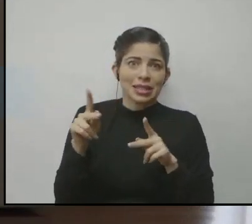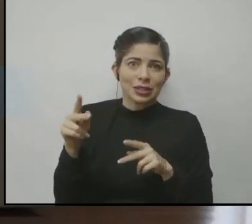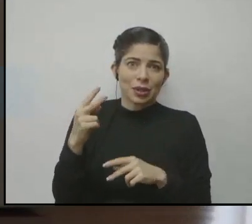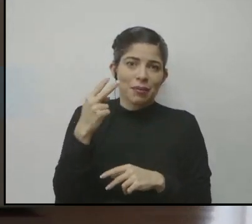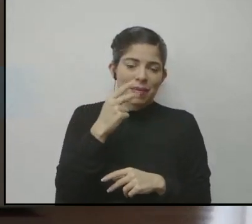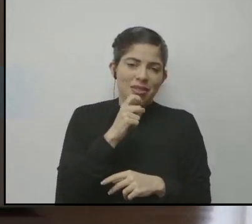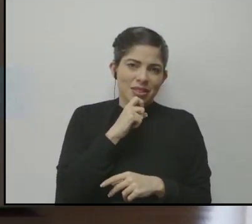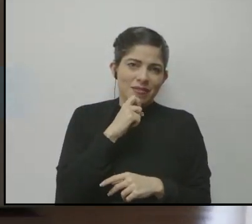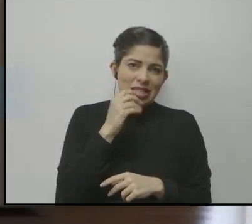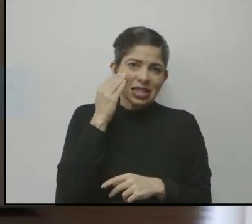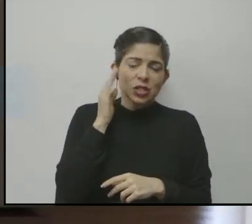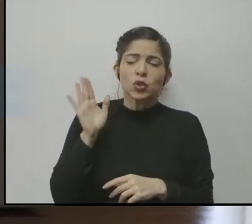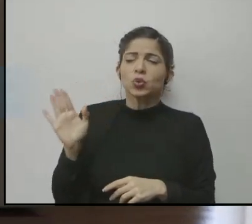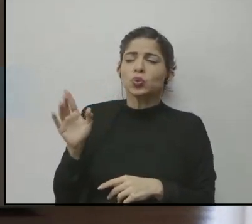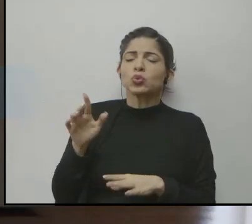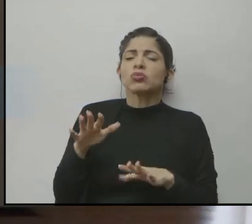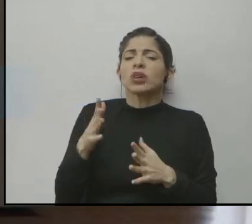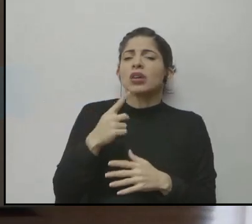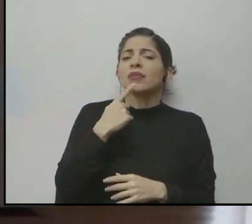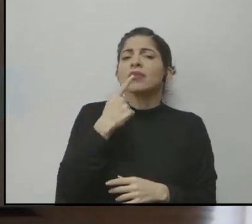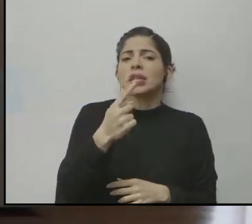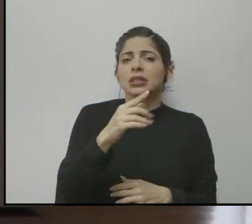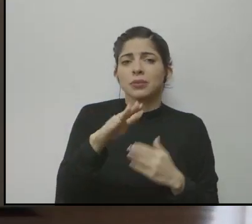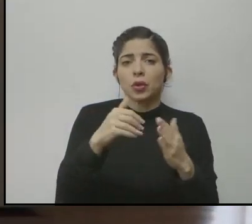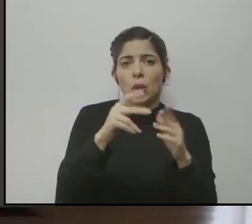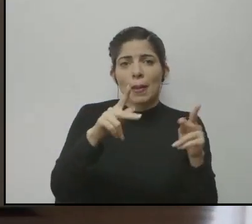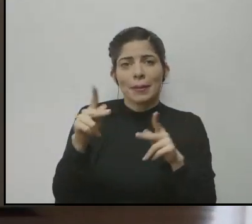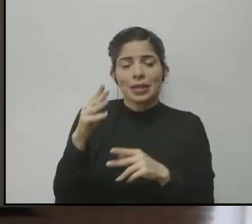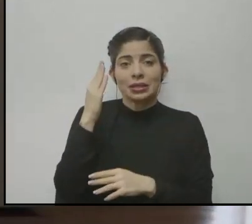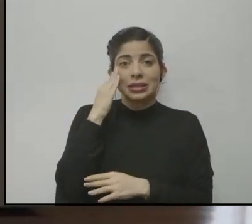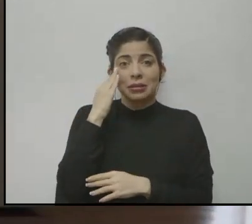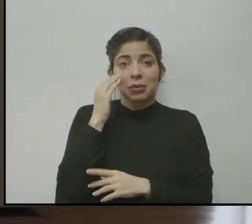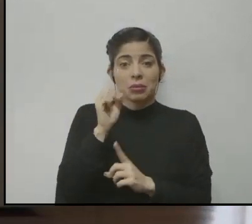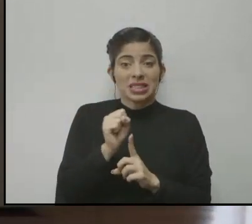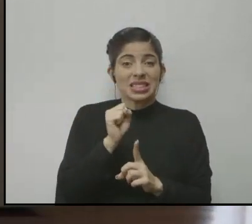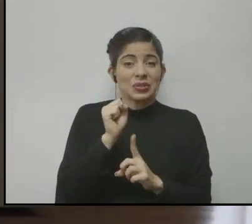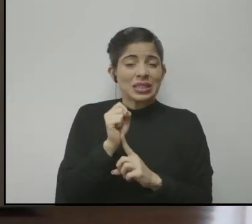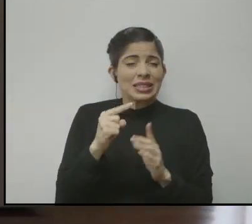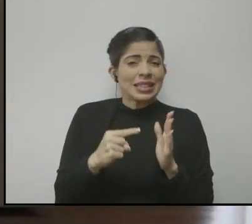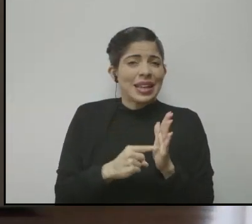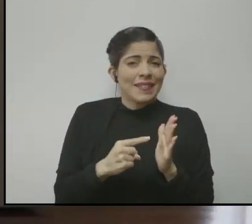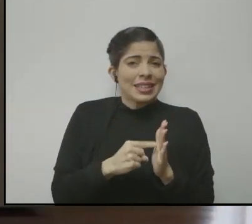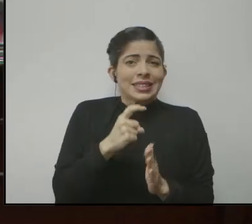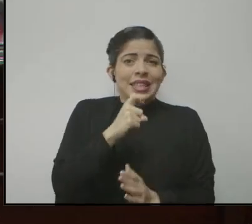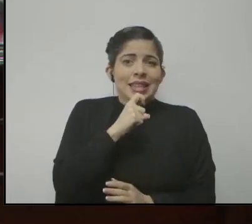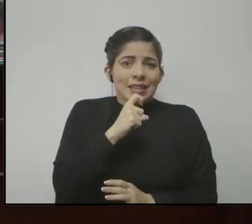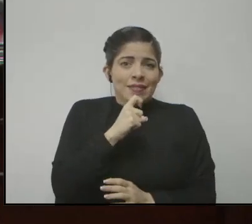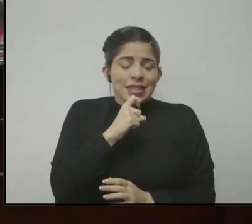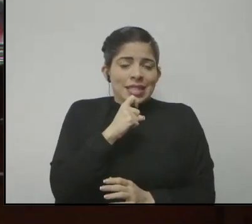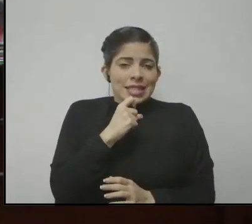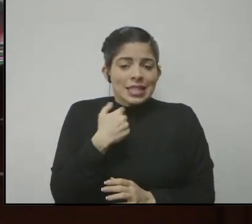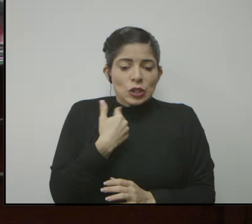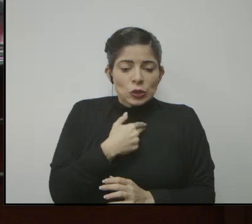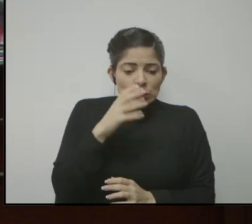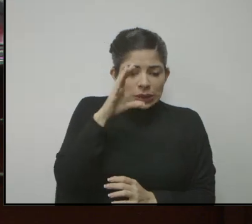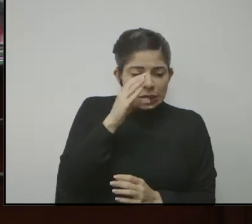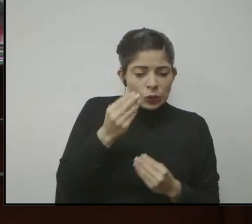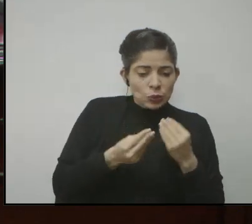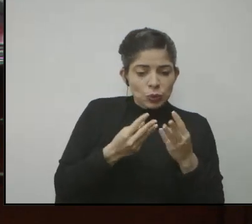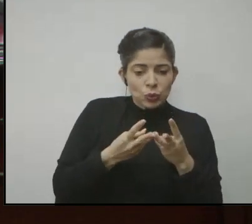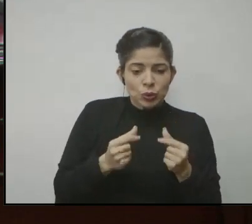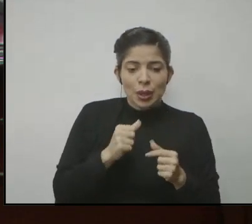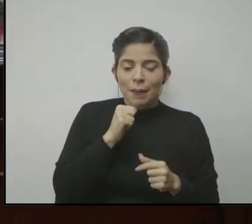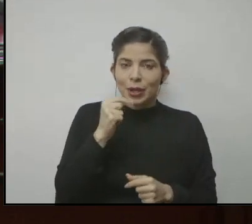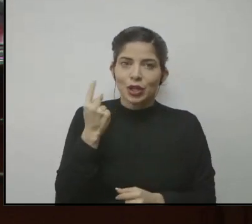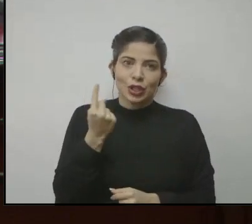que nos ven. ¿Cuál es su mensaje para la población? que son circunstancias a veces difíciles en las que buscamos soluciones pero no